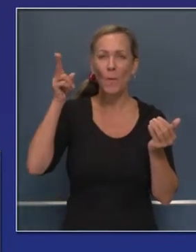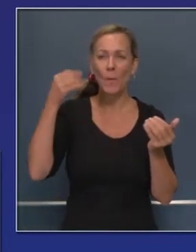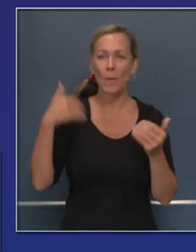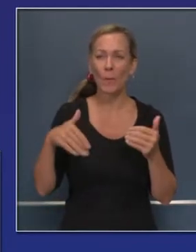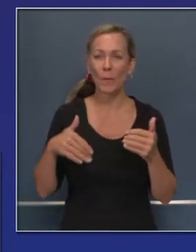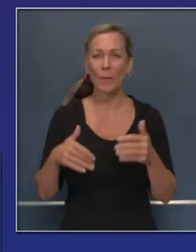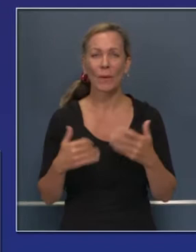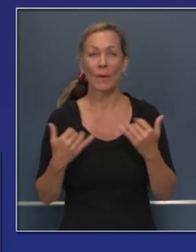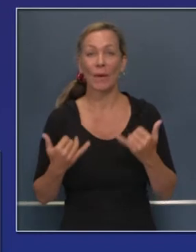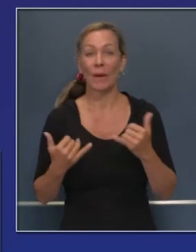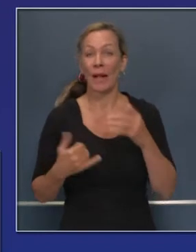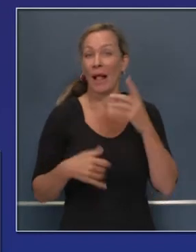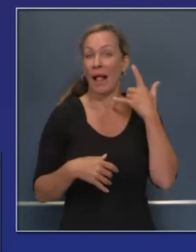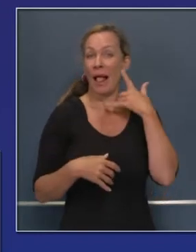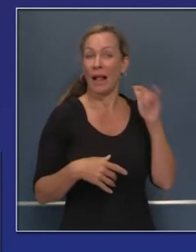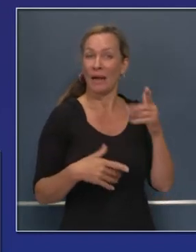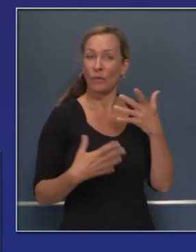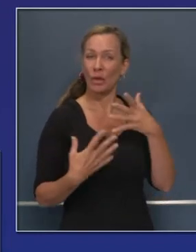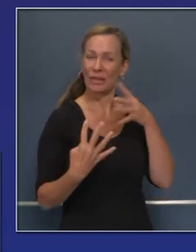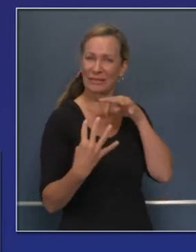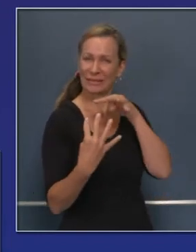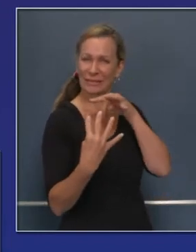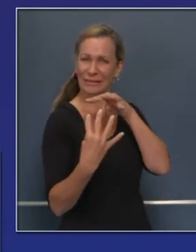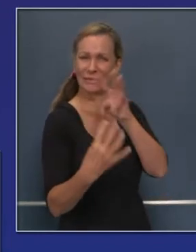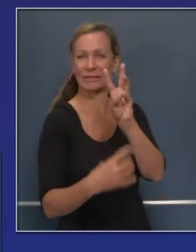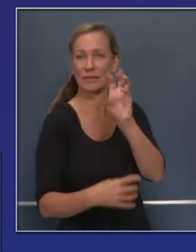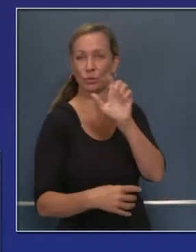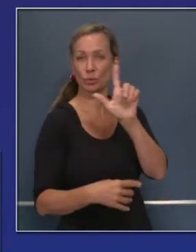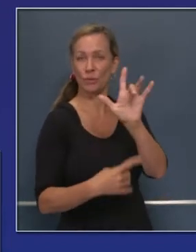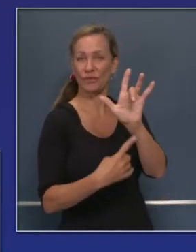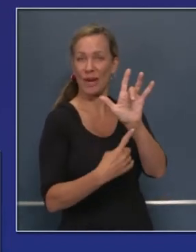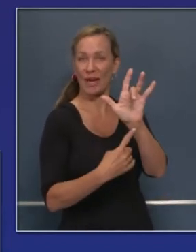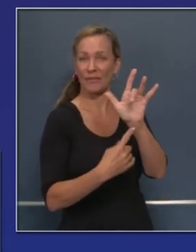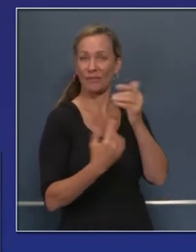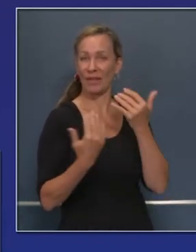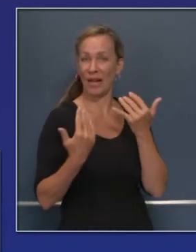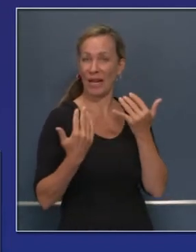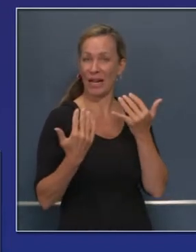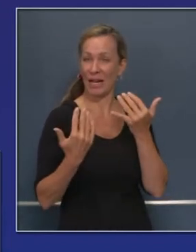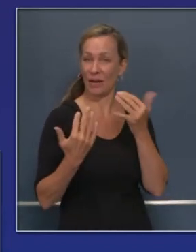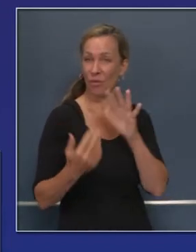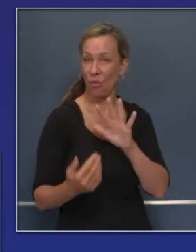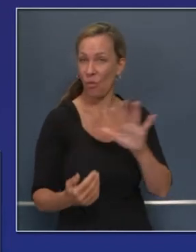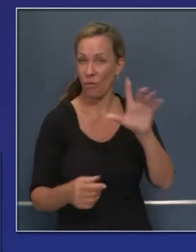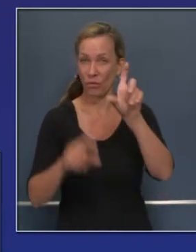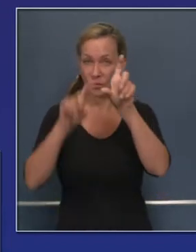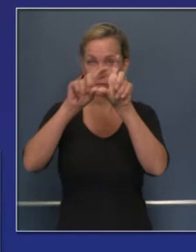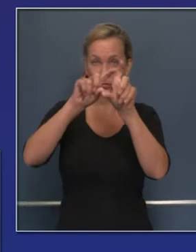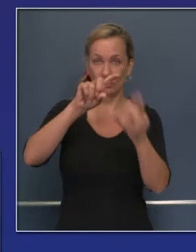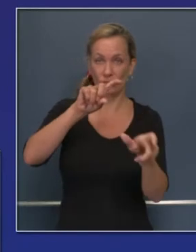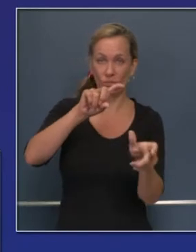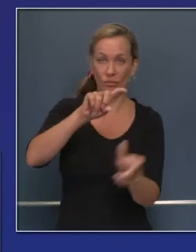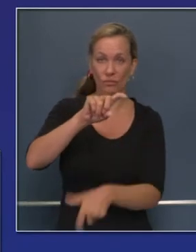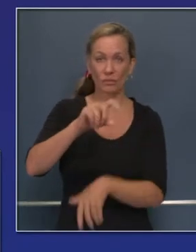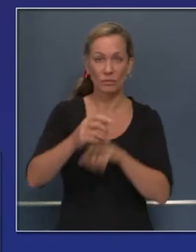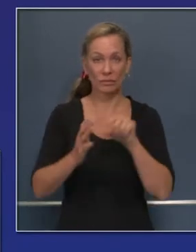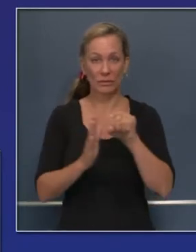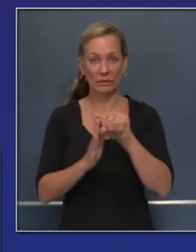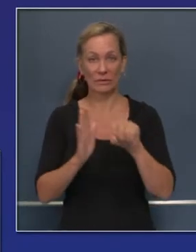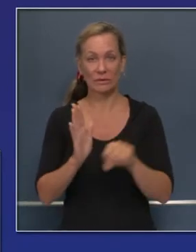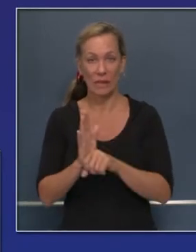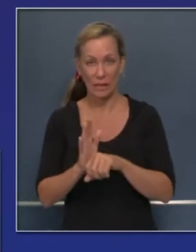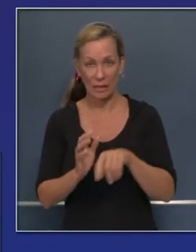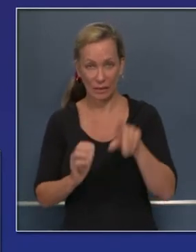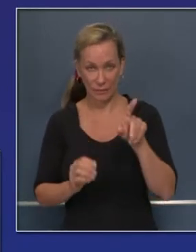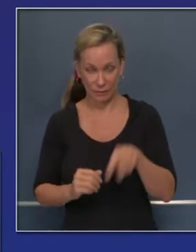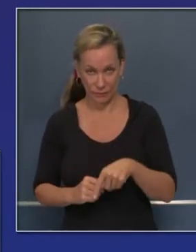Actualmente estamos batallando contra 625 incendios a través del estado y lo verán en un momento, el número de